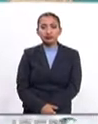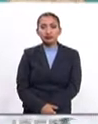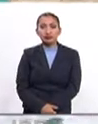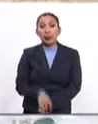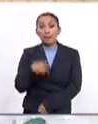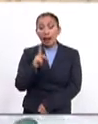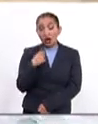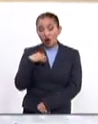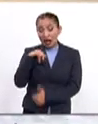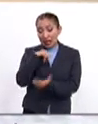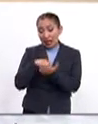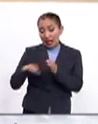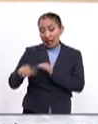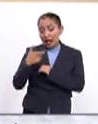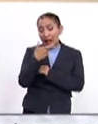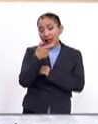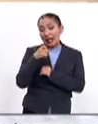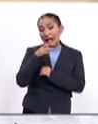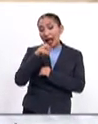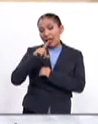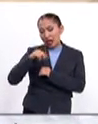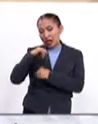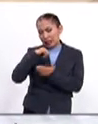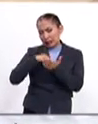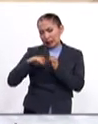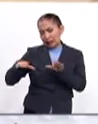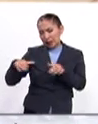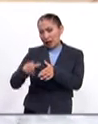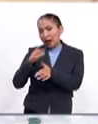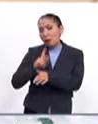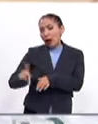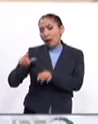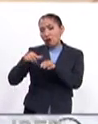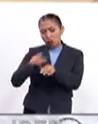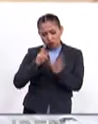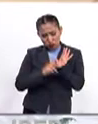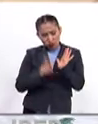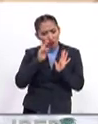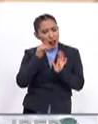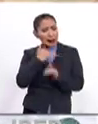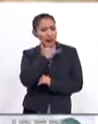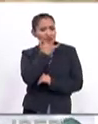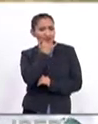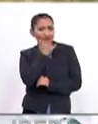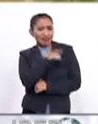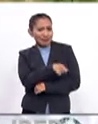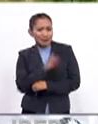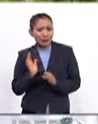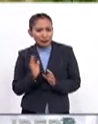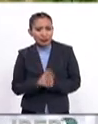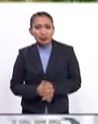Pero en la provincia de Gerard, una aldea rural está lista para demostrar que están equivocados.